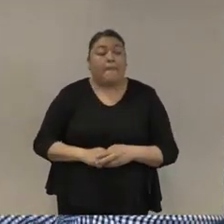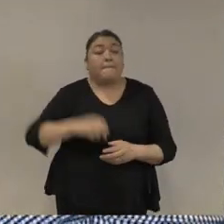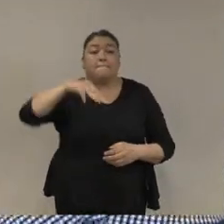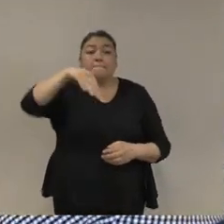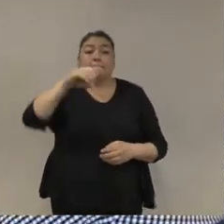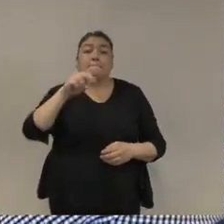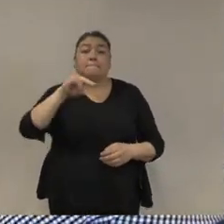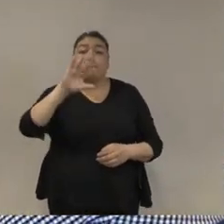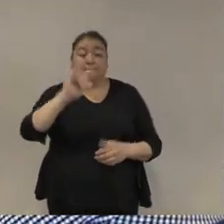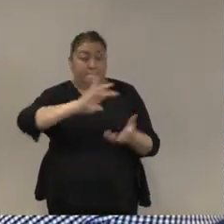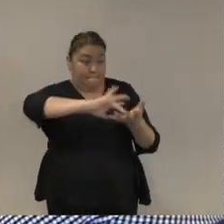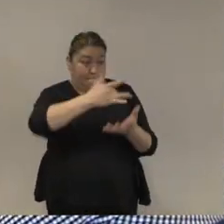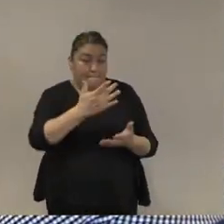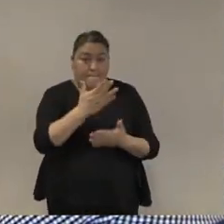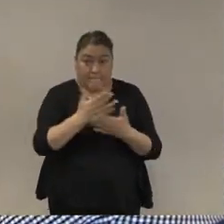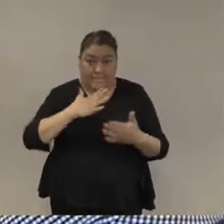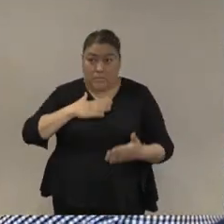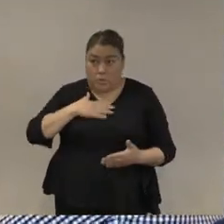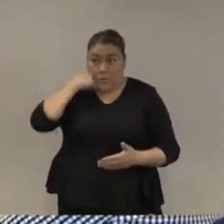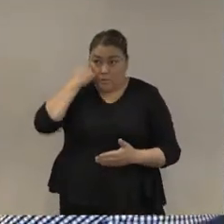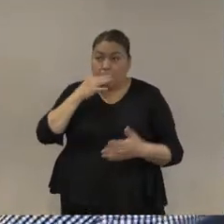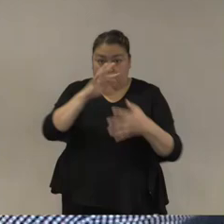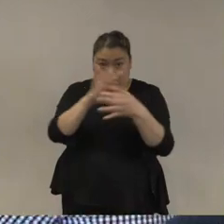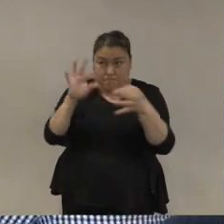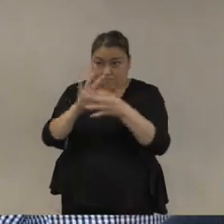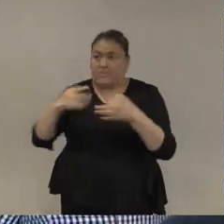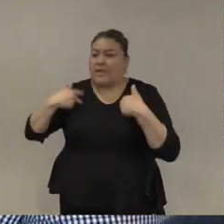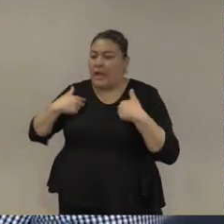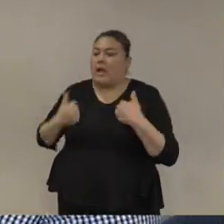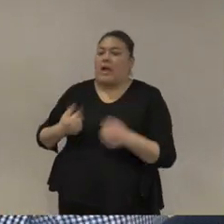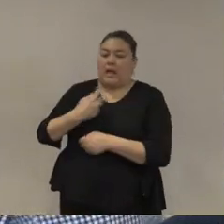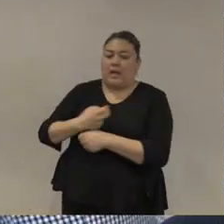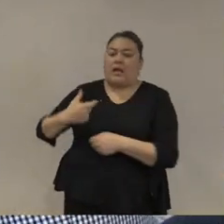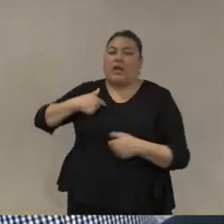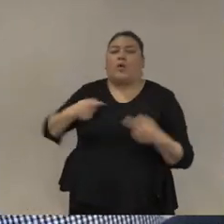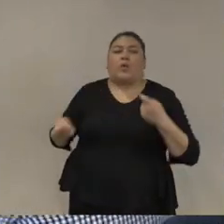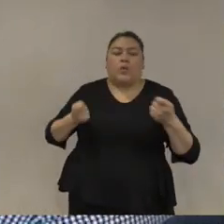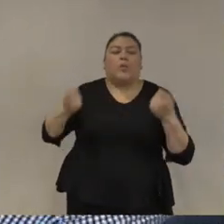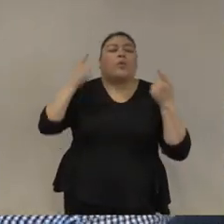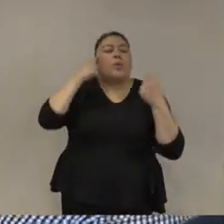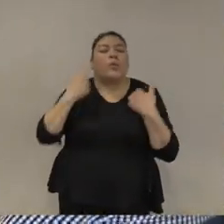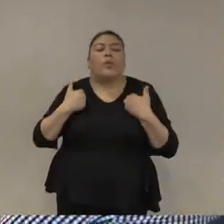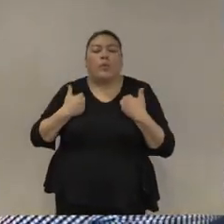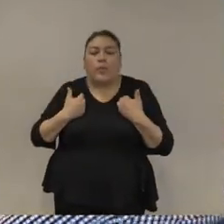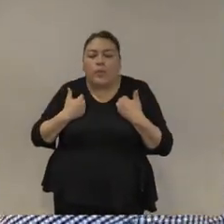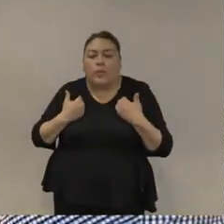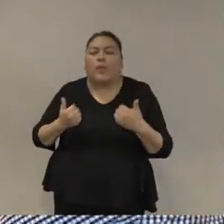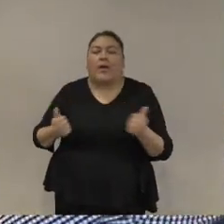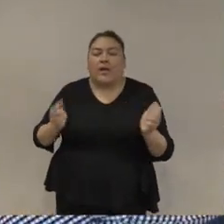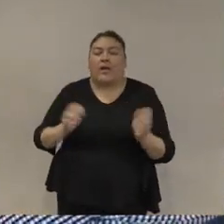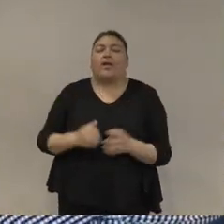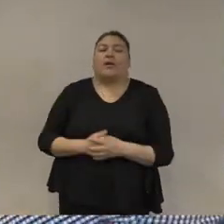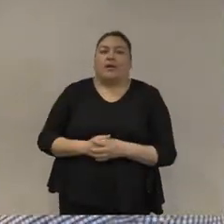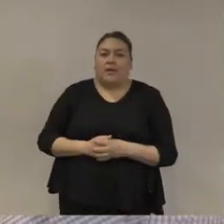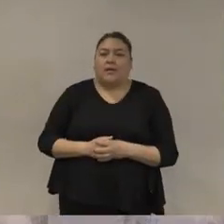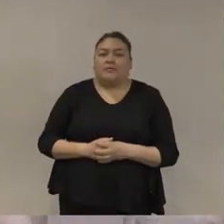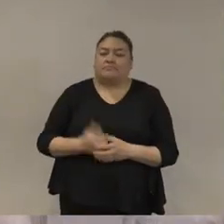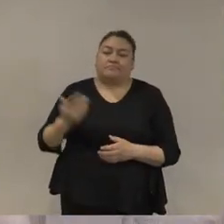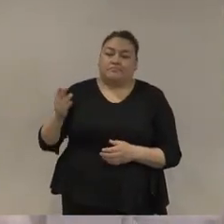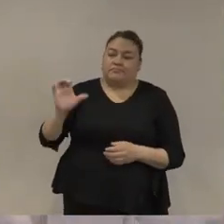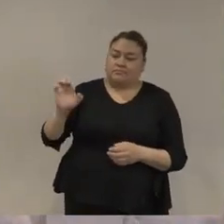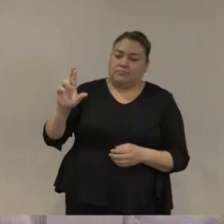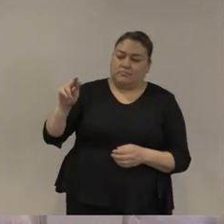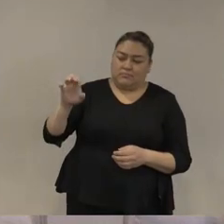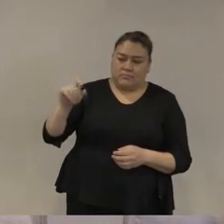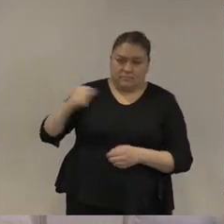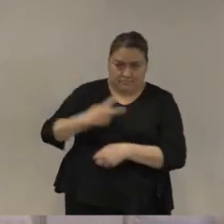aprovecho unos minutos nada más para entiendo por qué me invitó Ernesto a que moderara esta mesa un poco